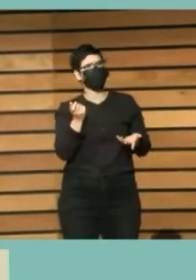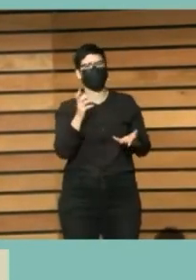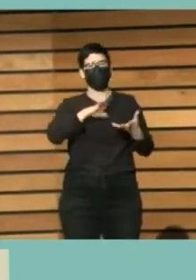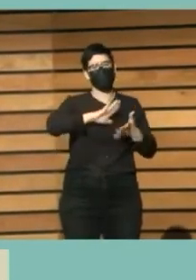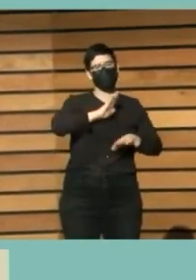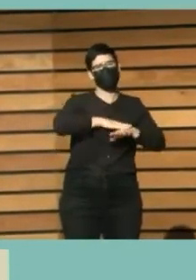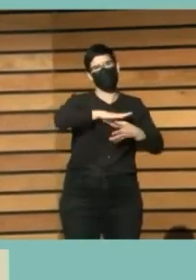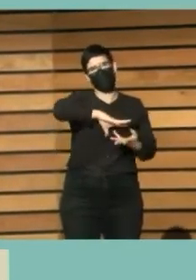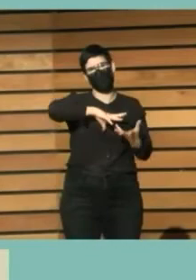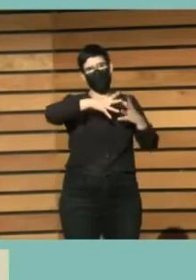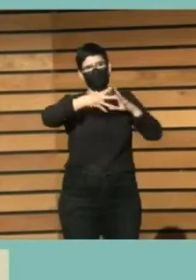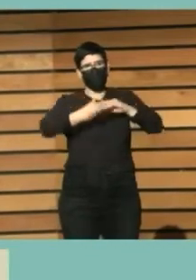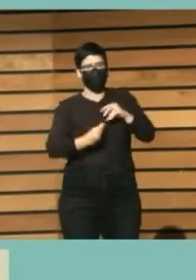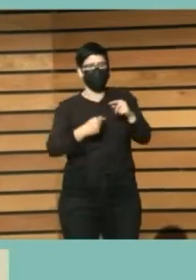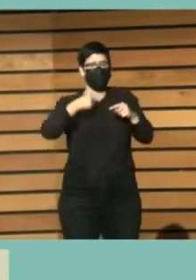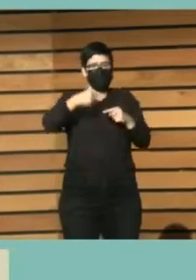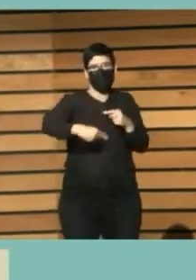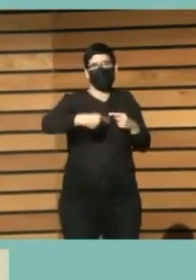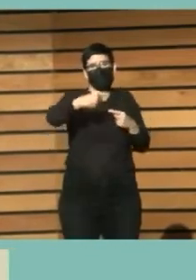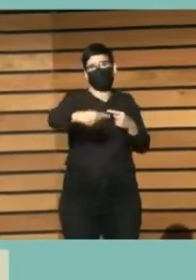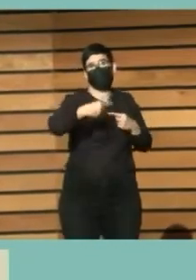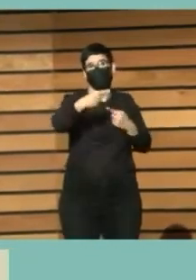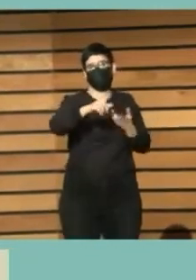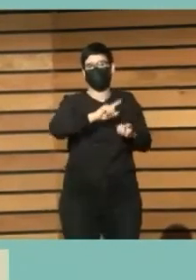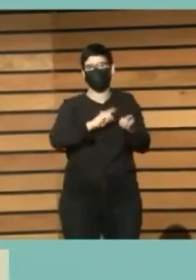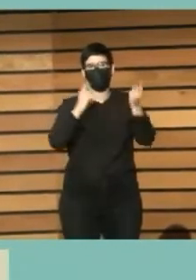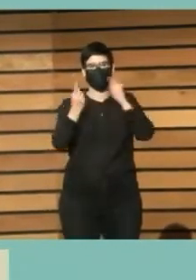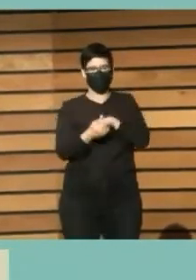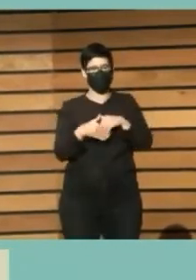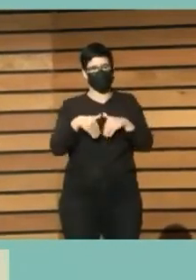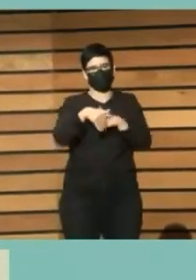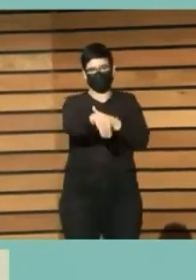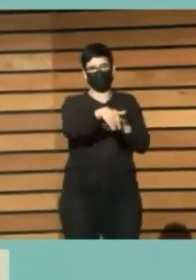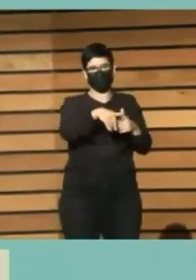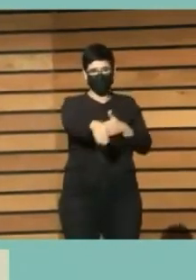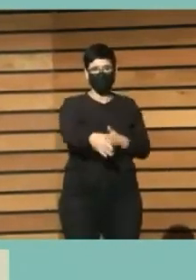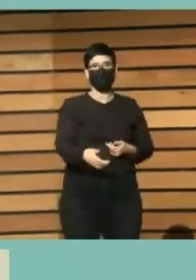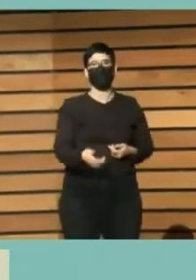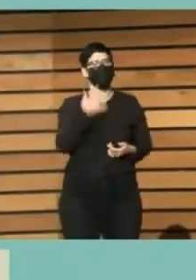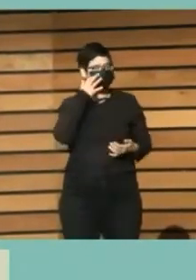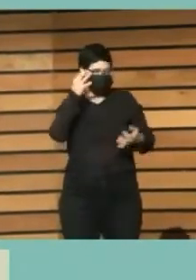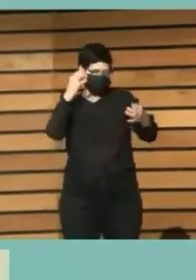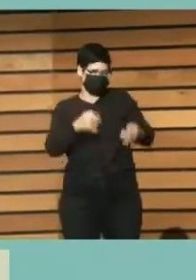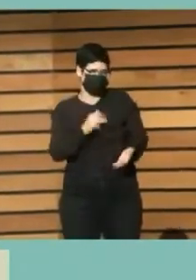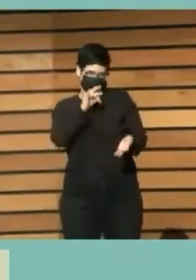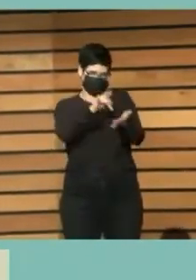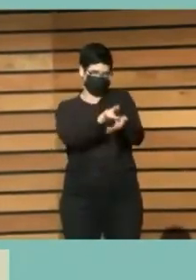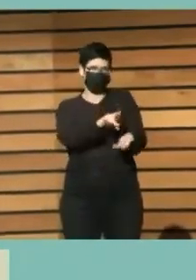al día a día de los cambios que tenemos a la vuelta de la esquina y que seguramente nos ocurrirán.